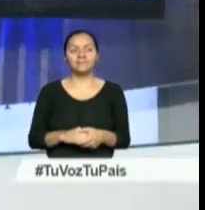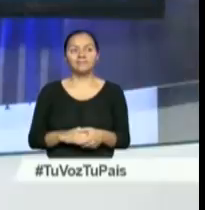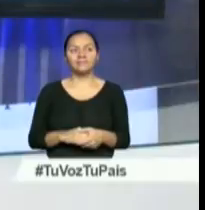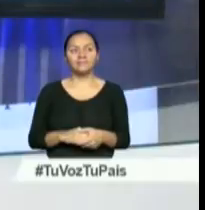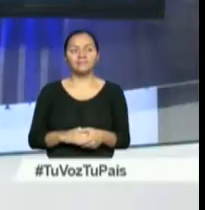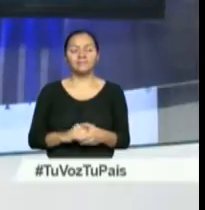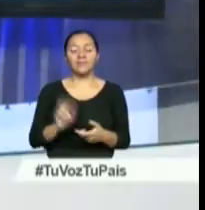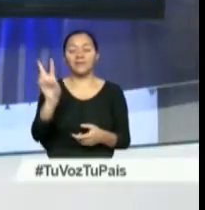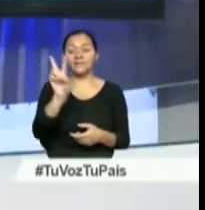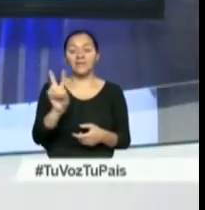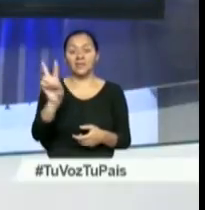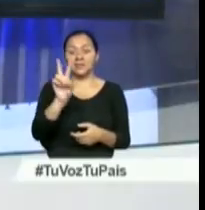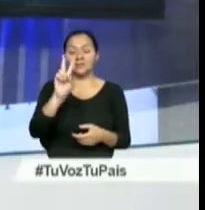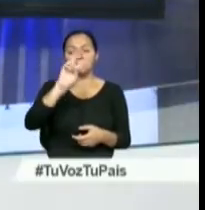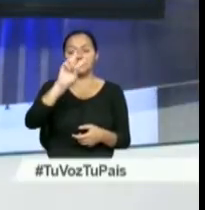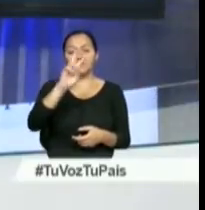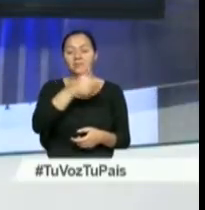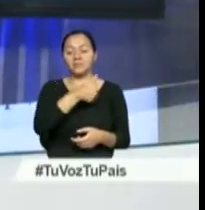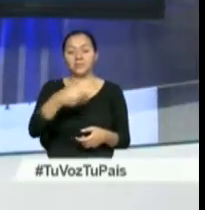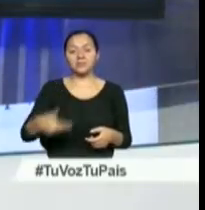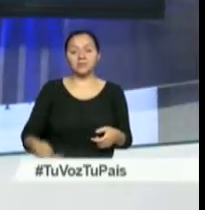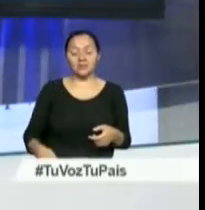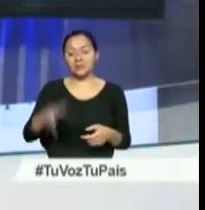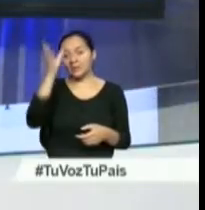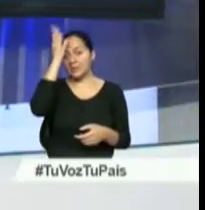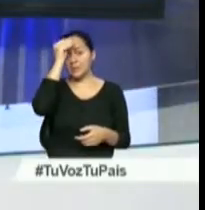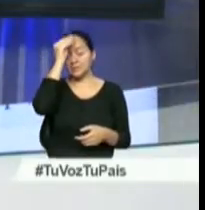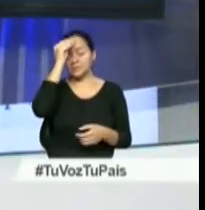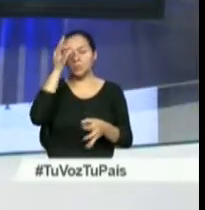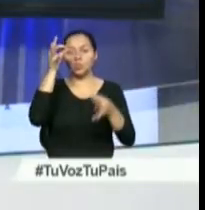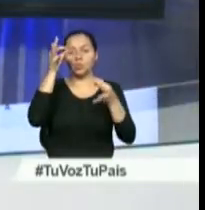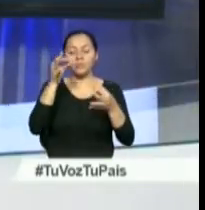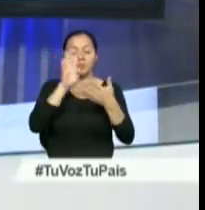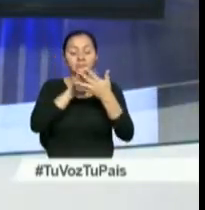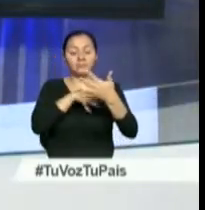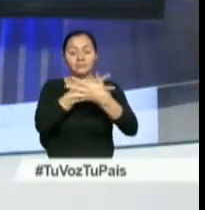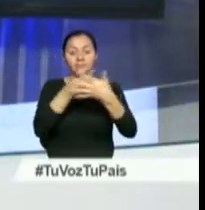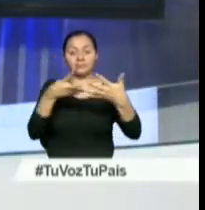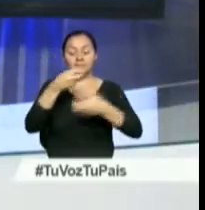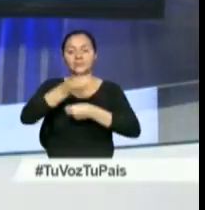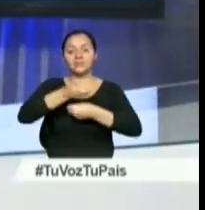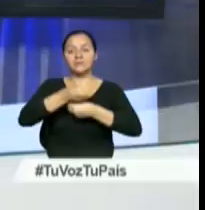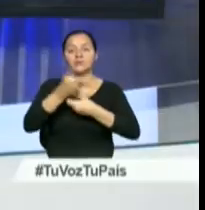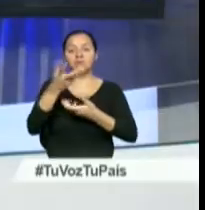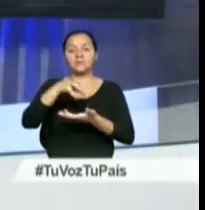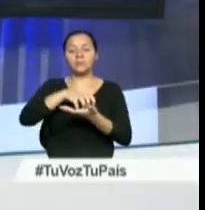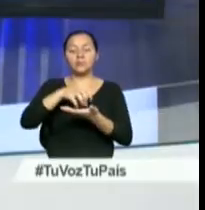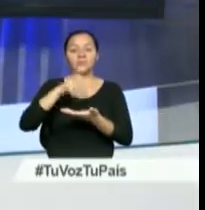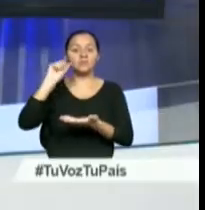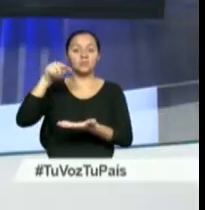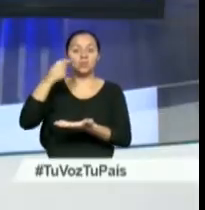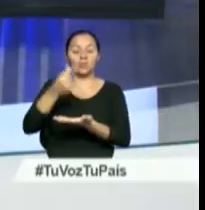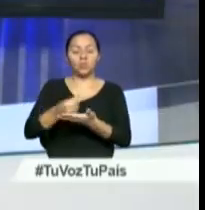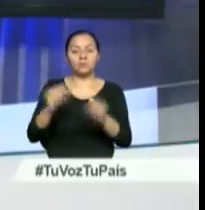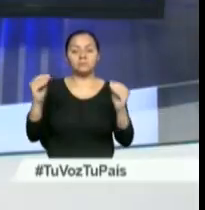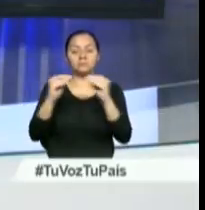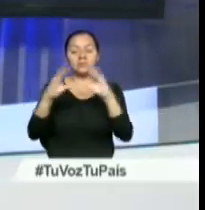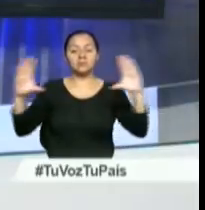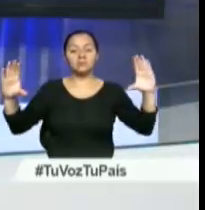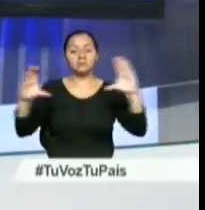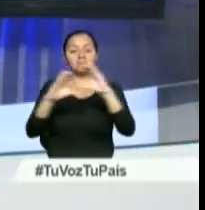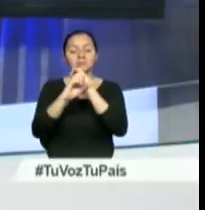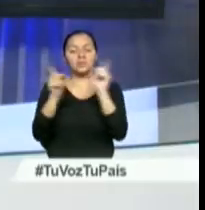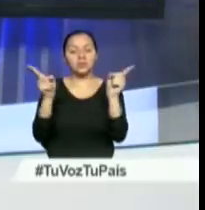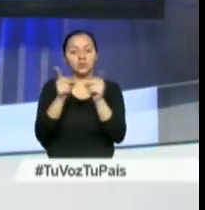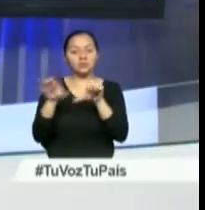Este viernes el vicepresidente de la República, Jorge Glass, cumplió su agenda de trabajo en la provincia del Guayas. A continuación, le mostramos